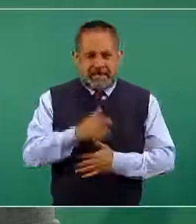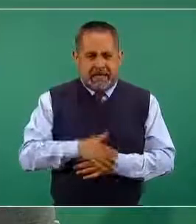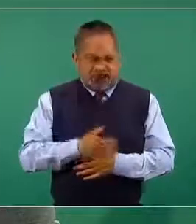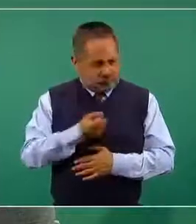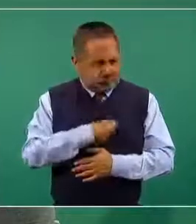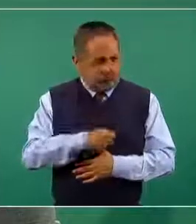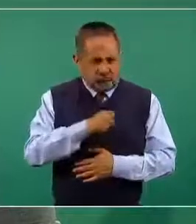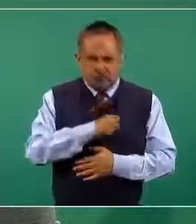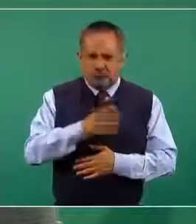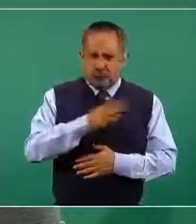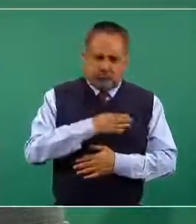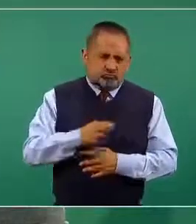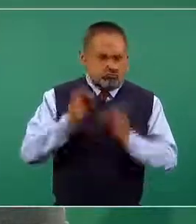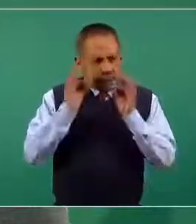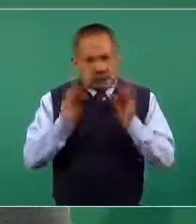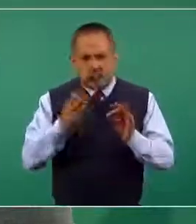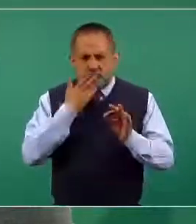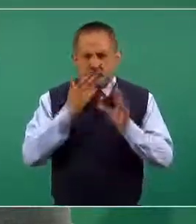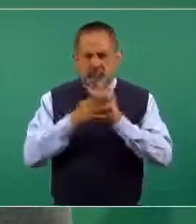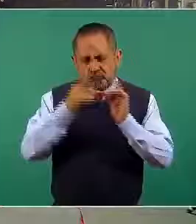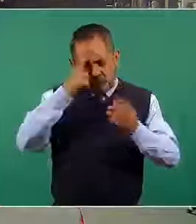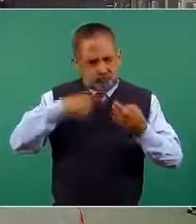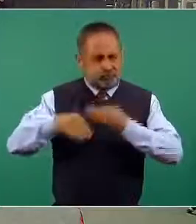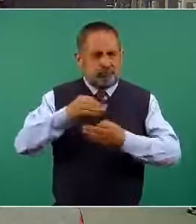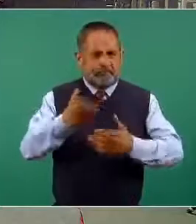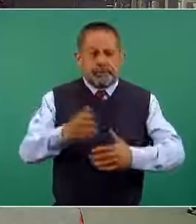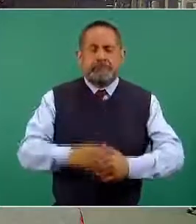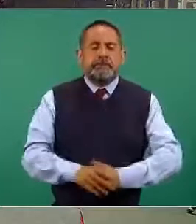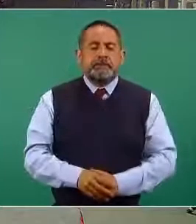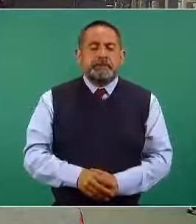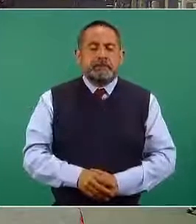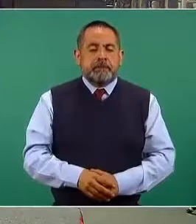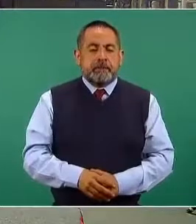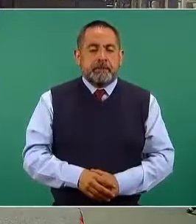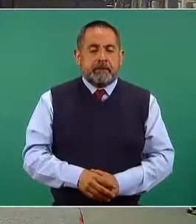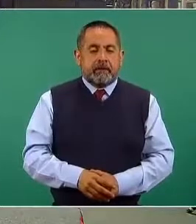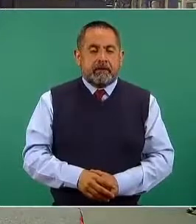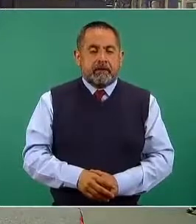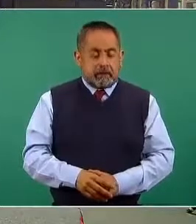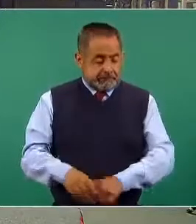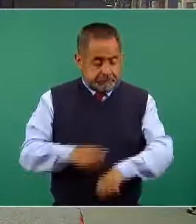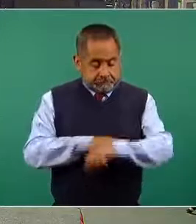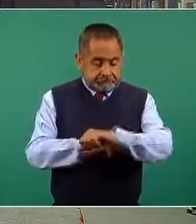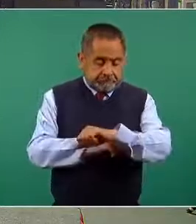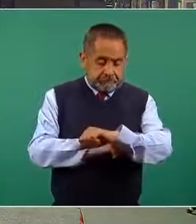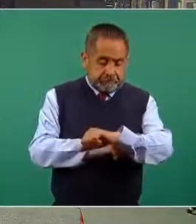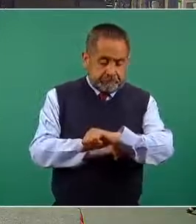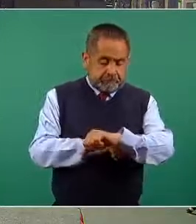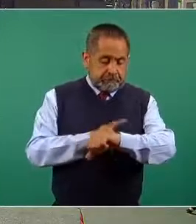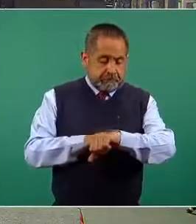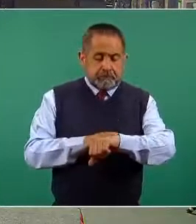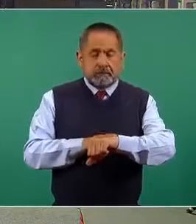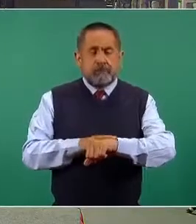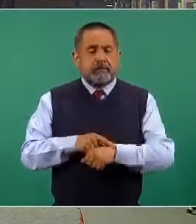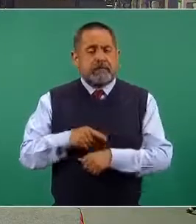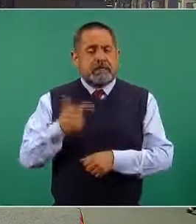que fue afectada por este virus. Son las 19